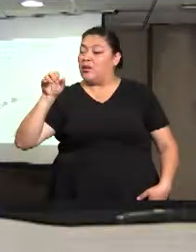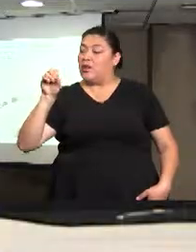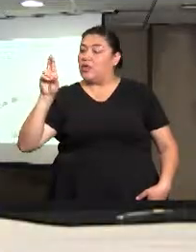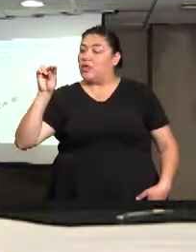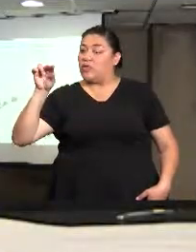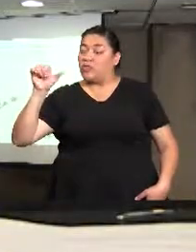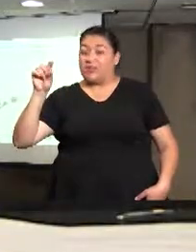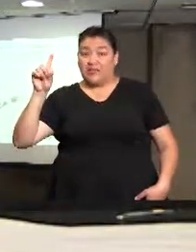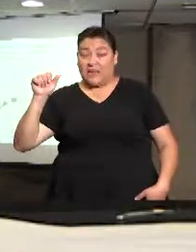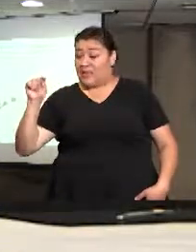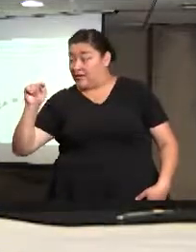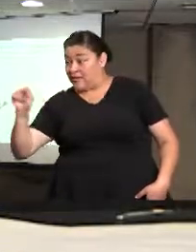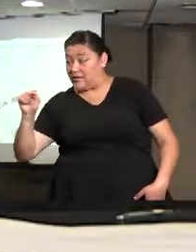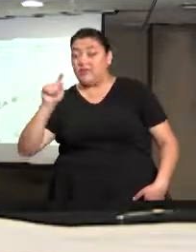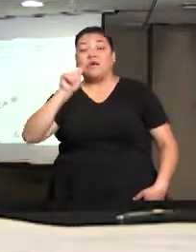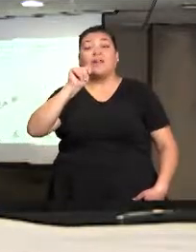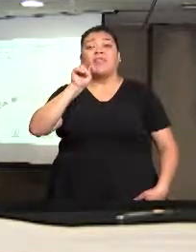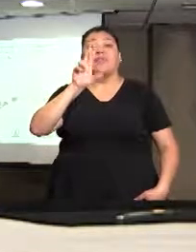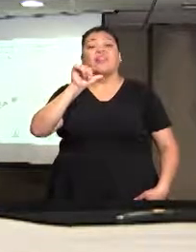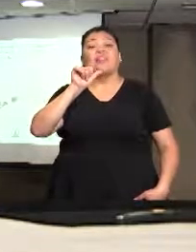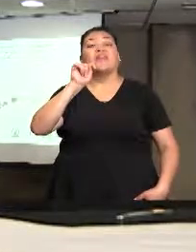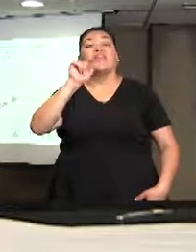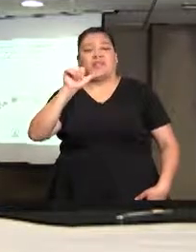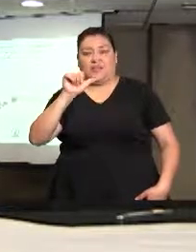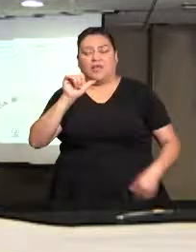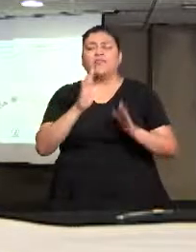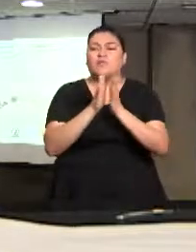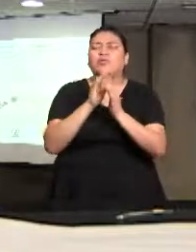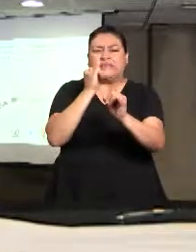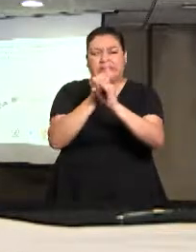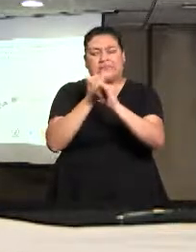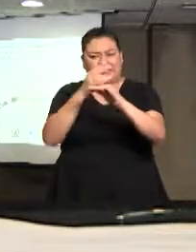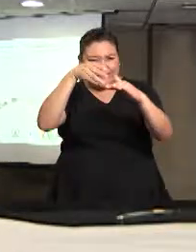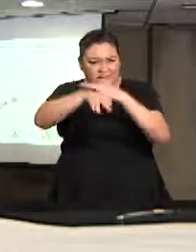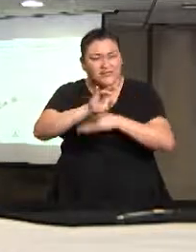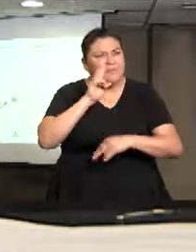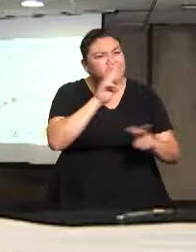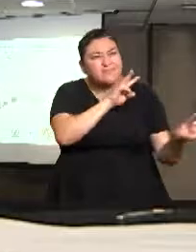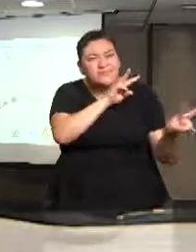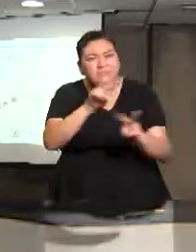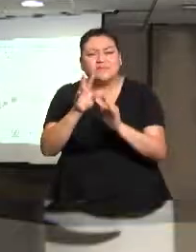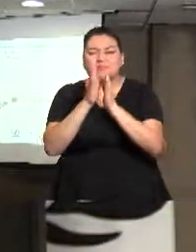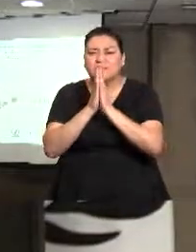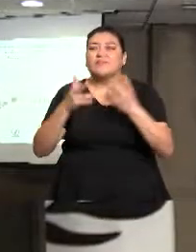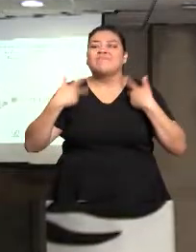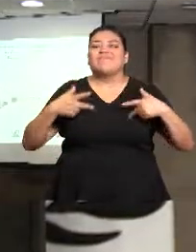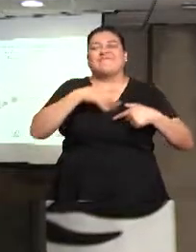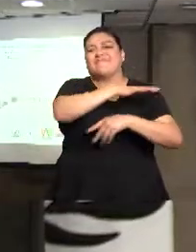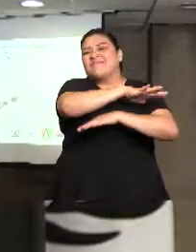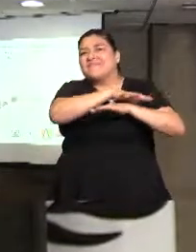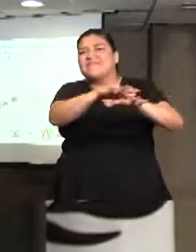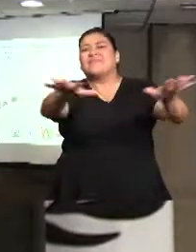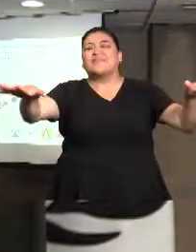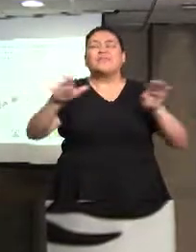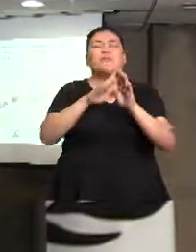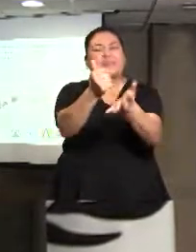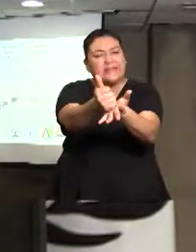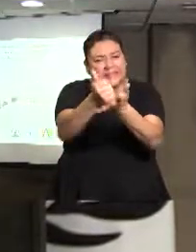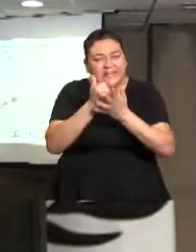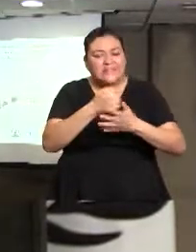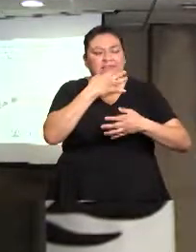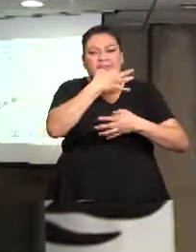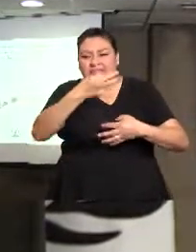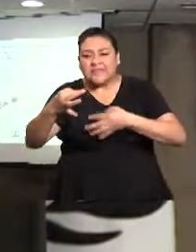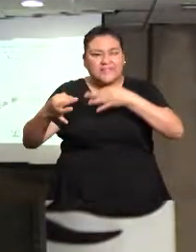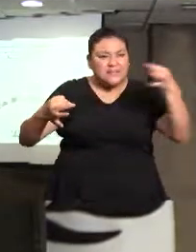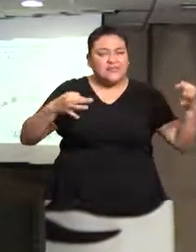Entonces, hacemos un llamado para, por favor, para que toda la sociedad, para que la ciudadanía se una a este esfuerzo, comparta